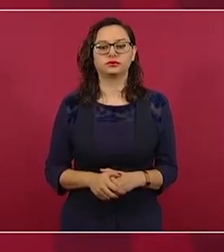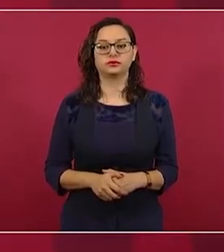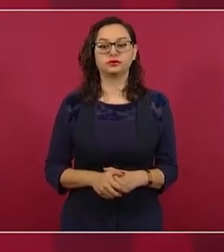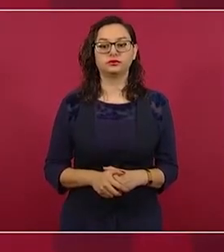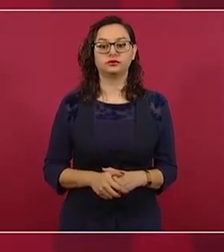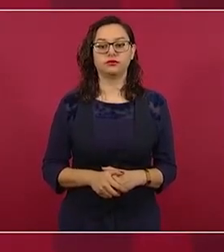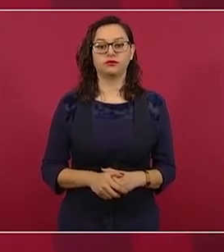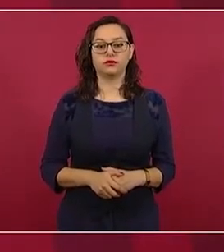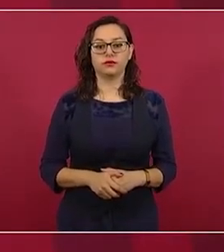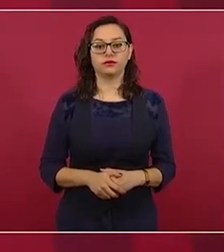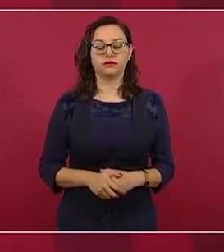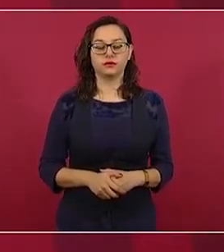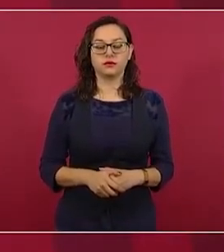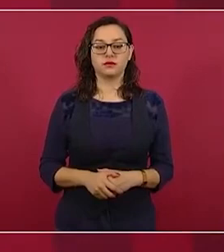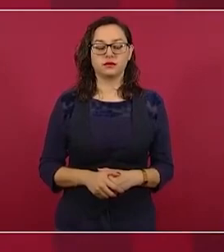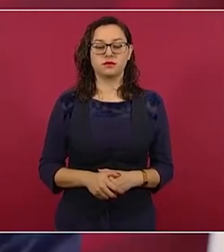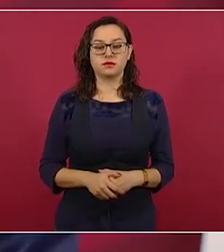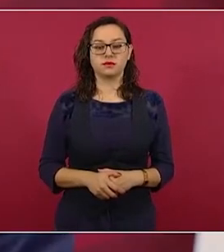de repente